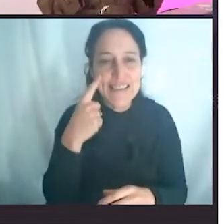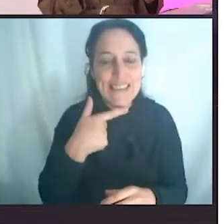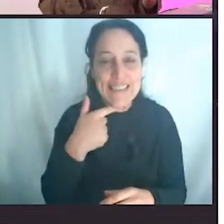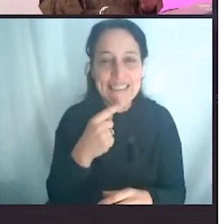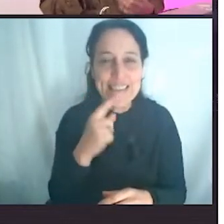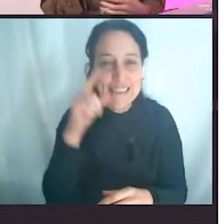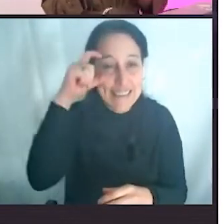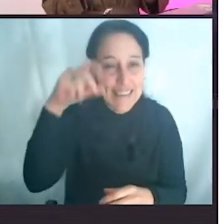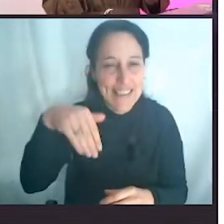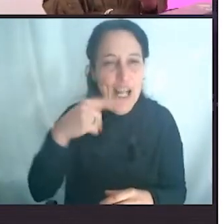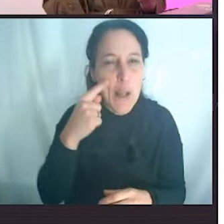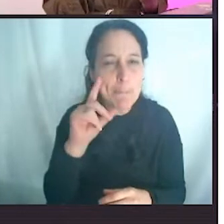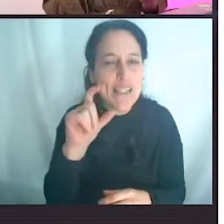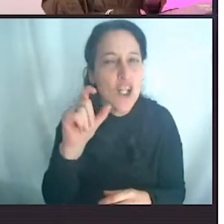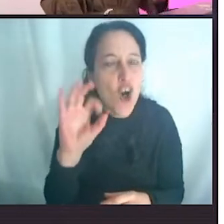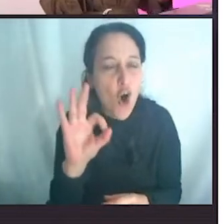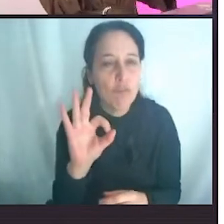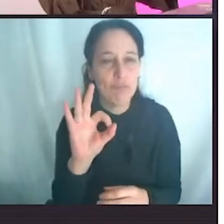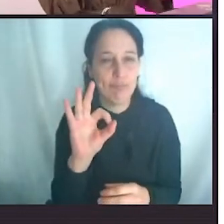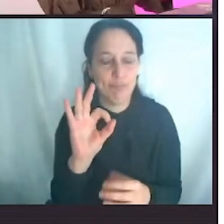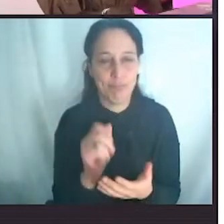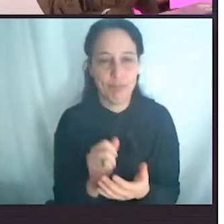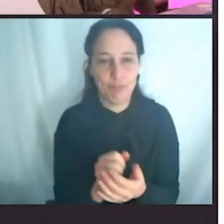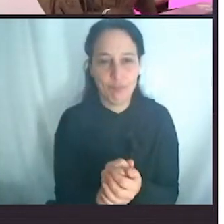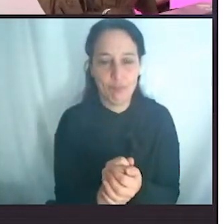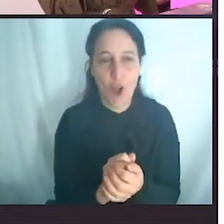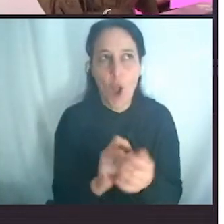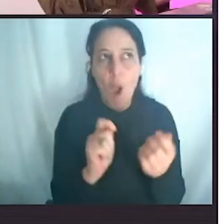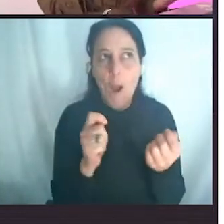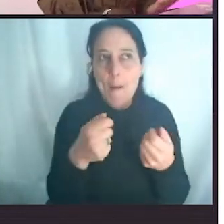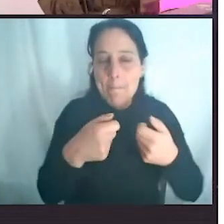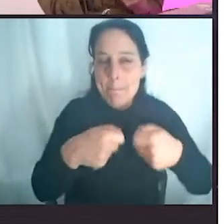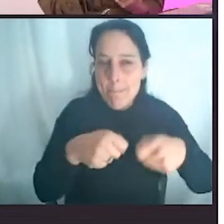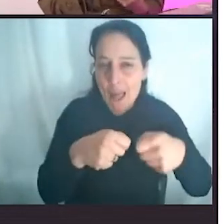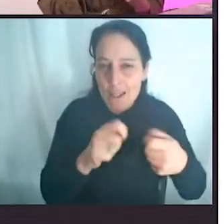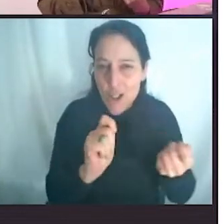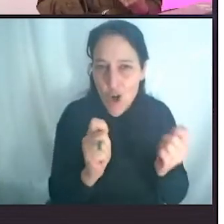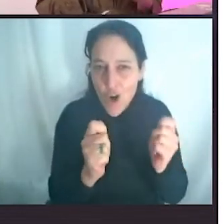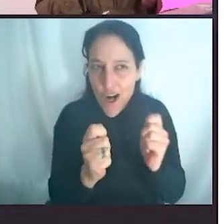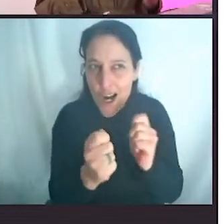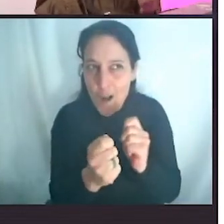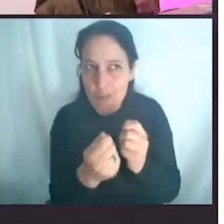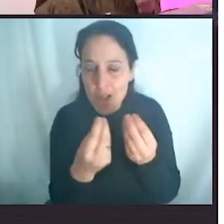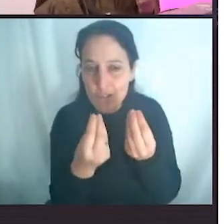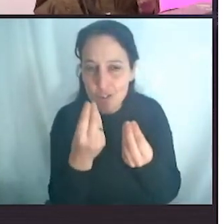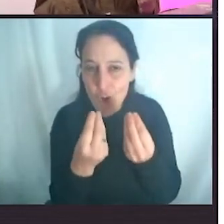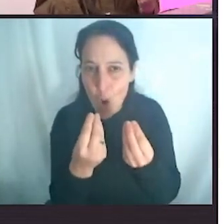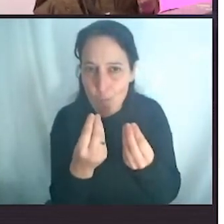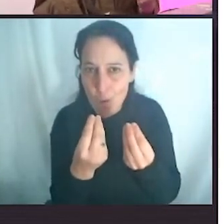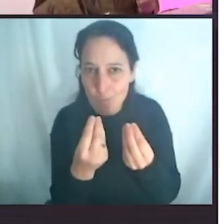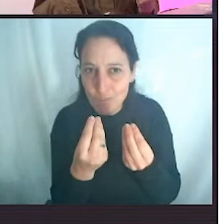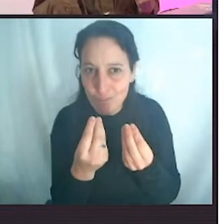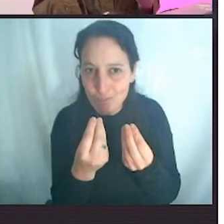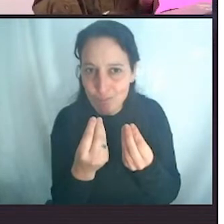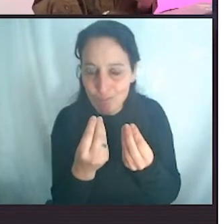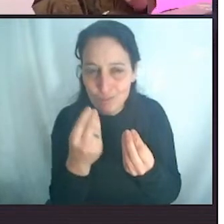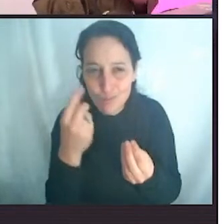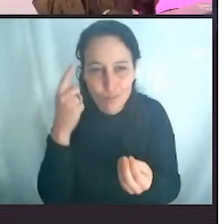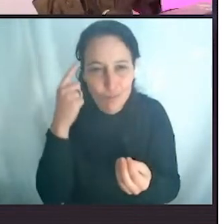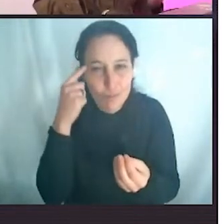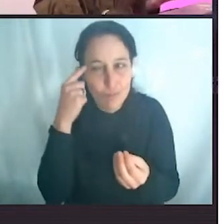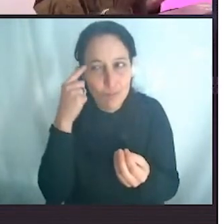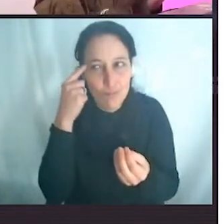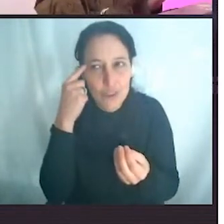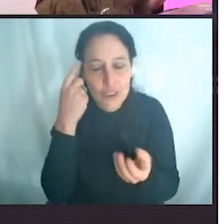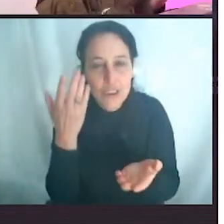rediseñarlo, para cambiarlo, como por ejemplo el sistema de plásticos, lo que hay que hacer es dar vuelta a los incentivos. Hoy no hay